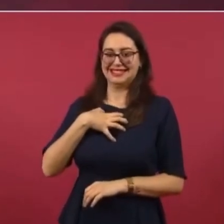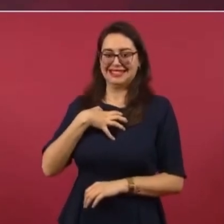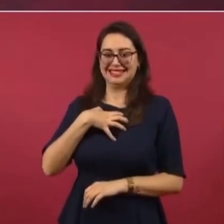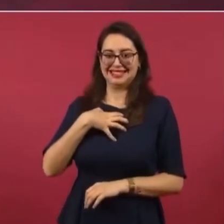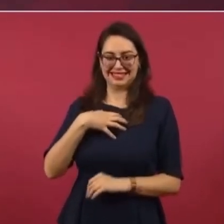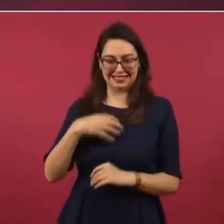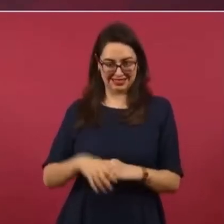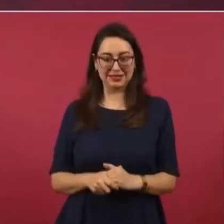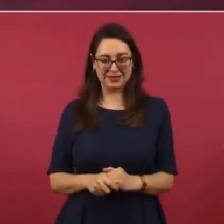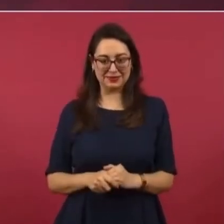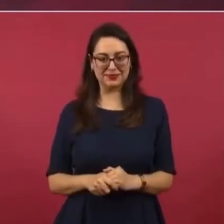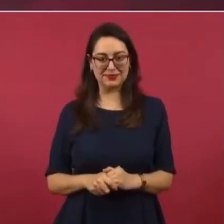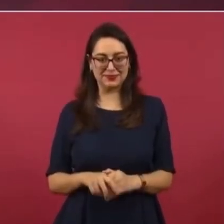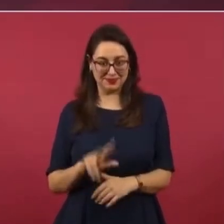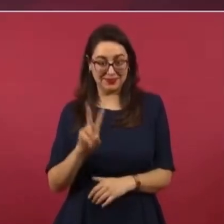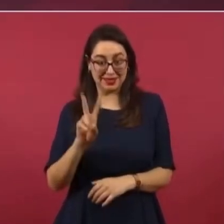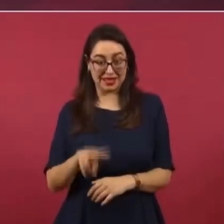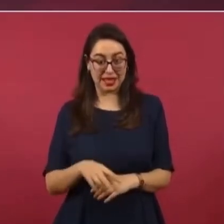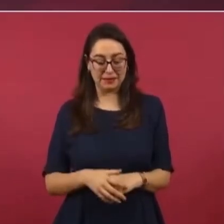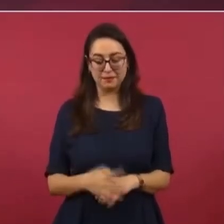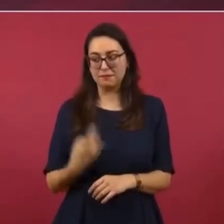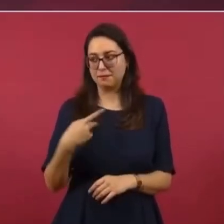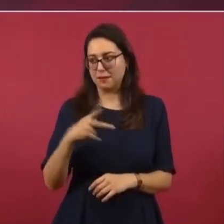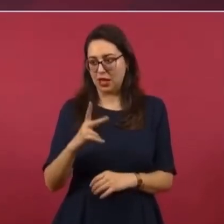hacer legal.